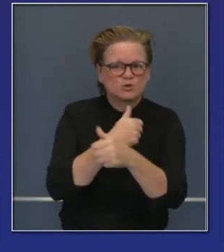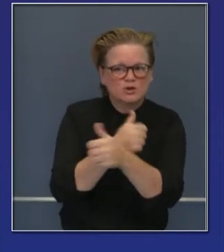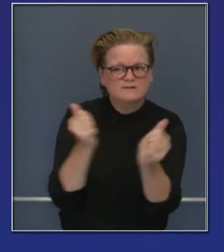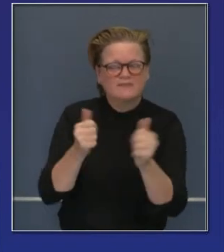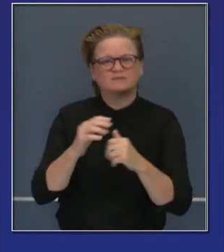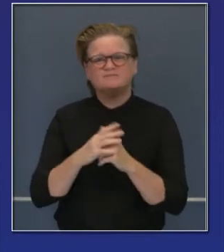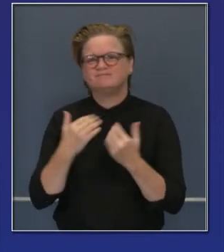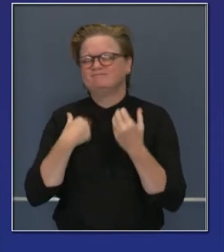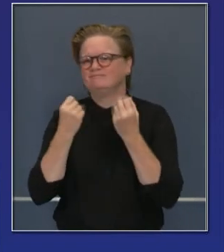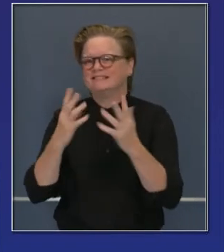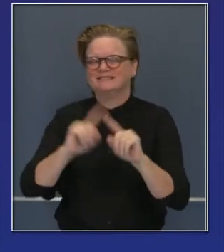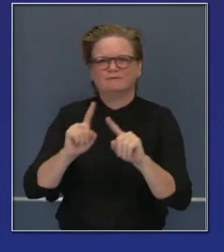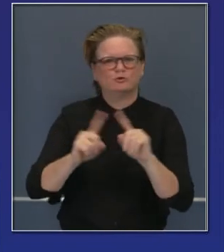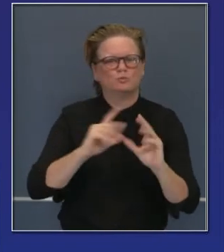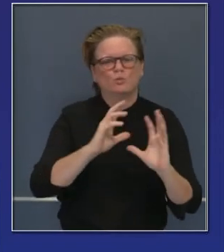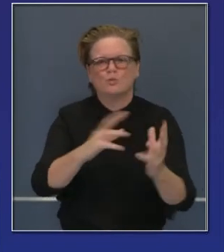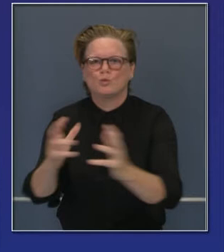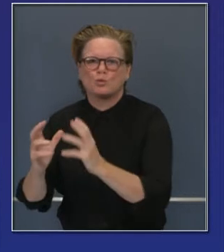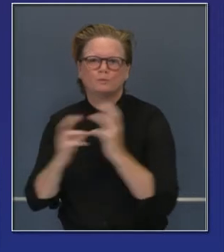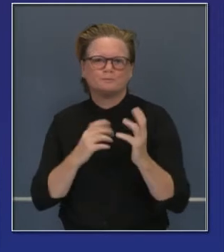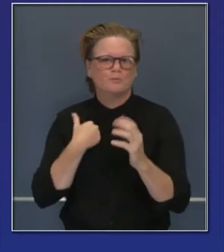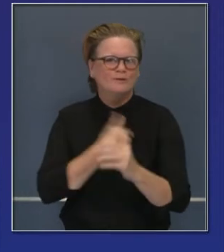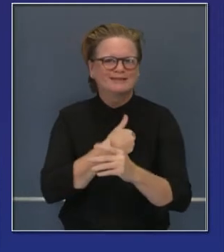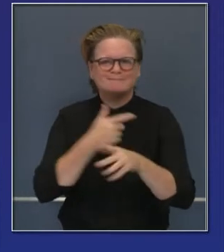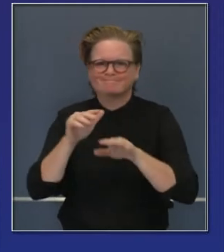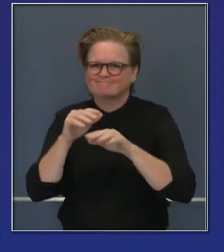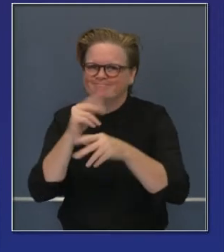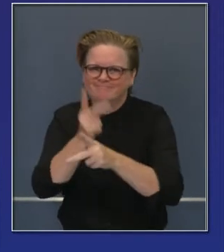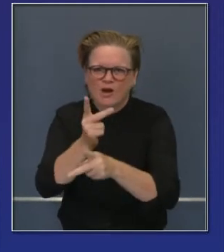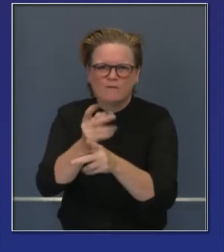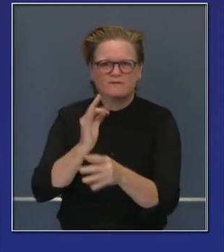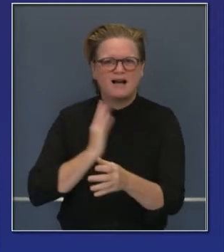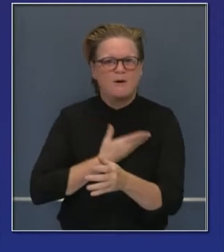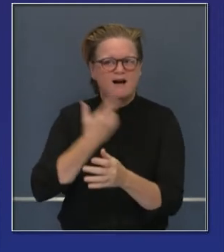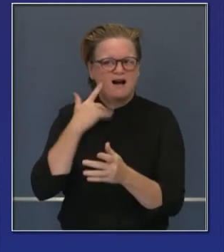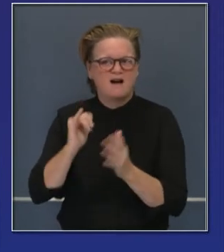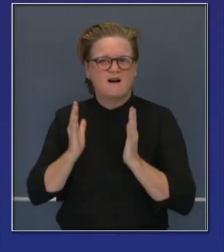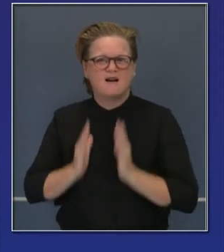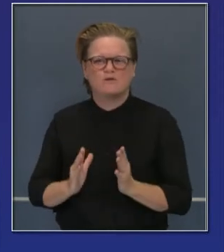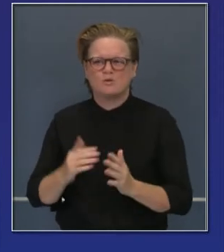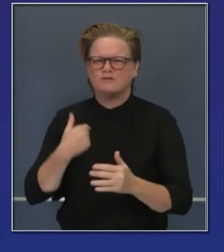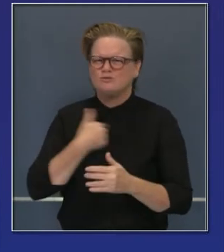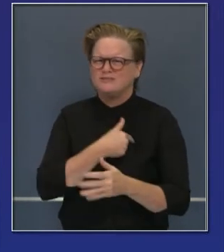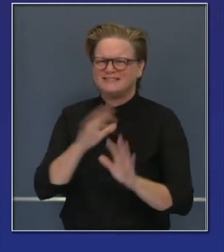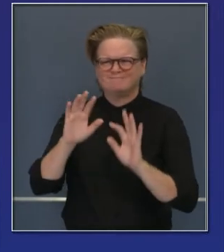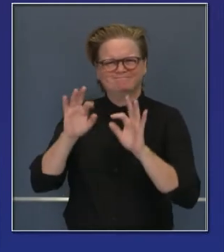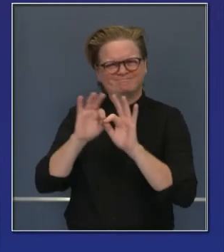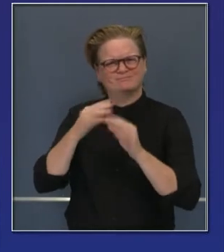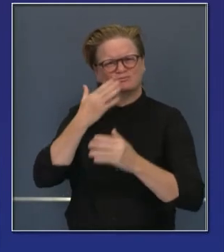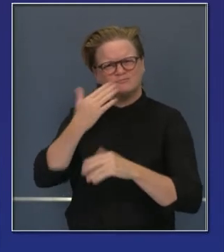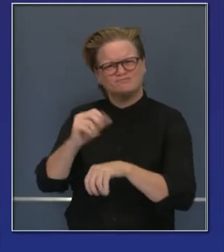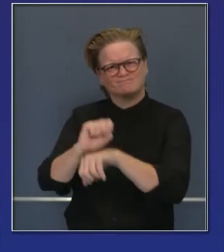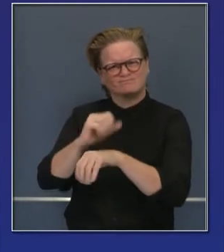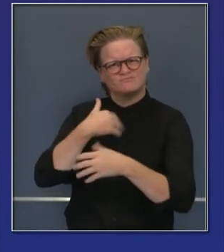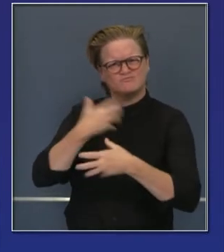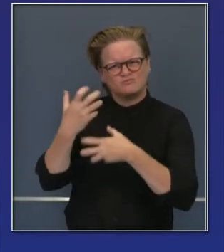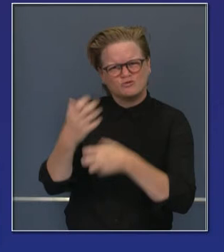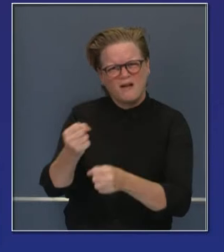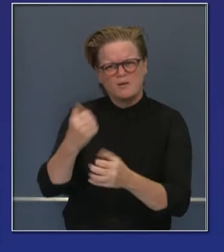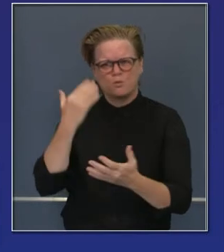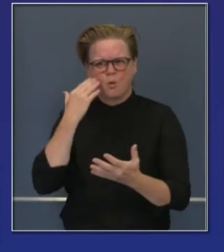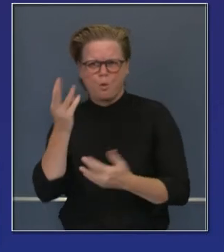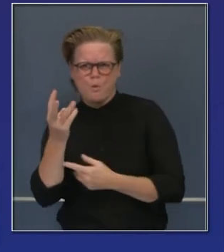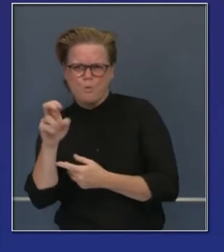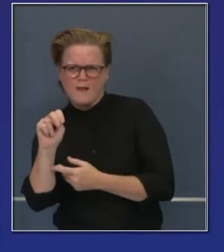confianza. Vamos a distribuir la vacuna a la velocidad de la confianza y crear más y más ímpetu al ser